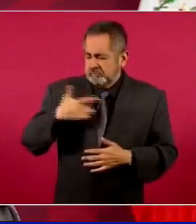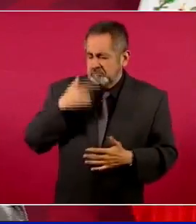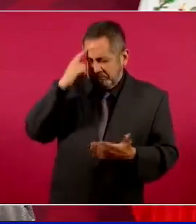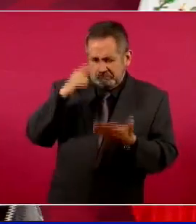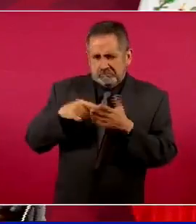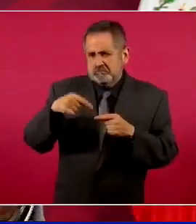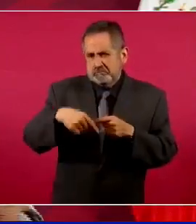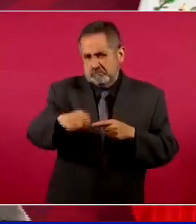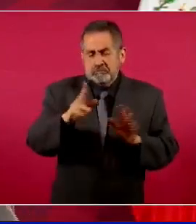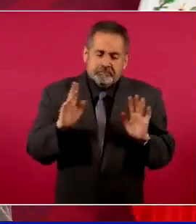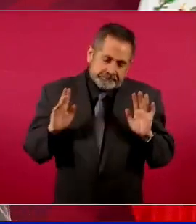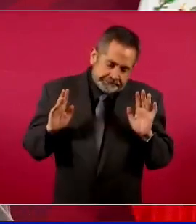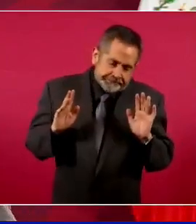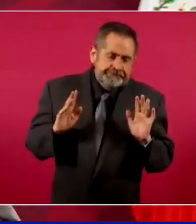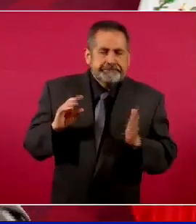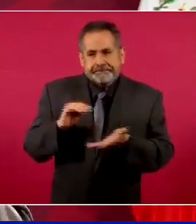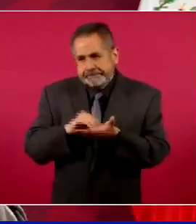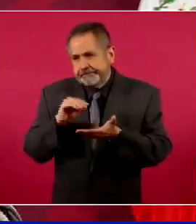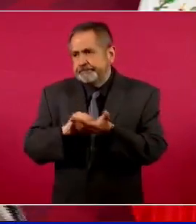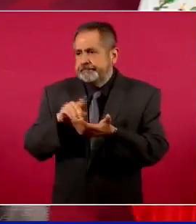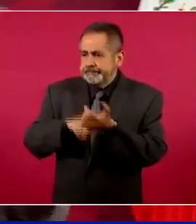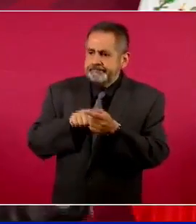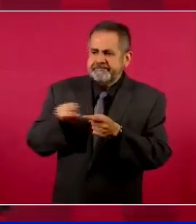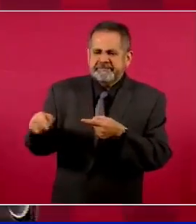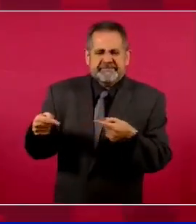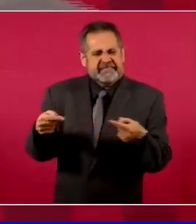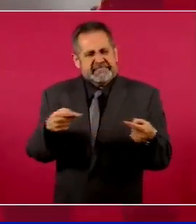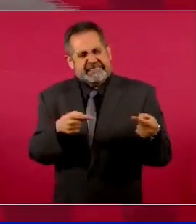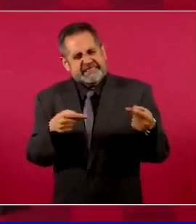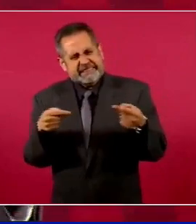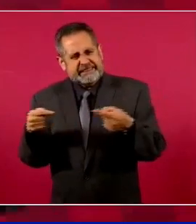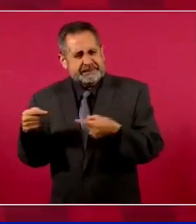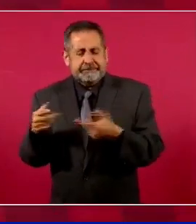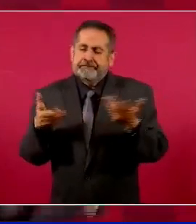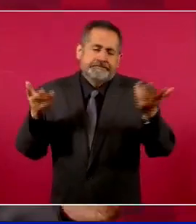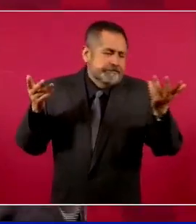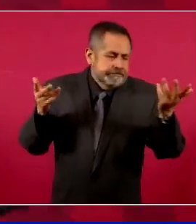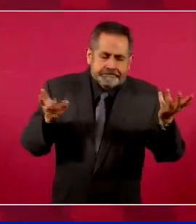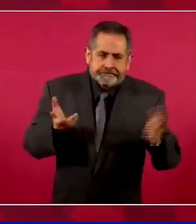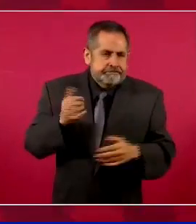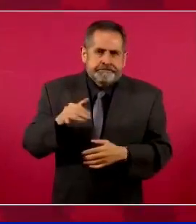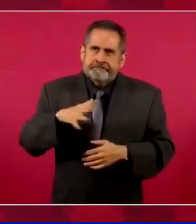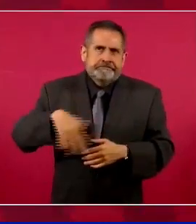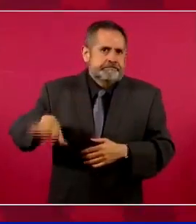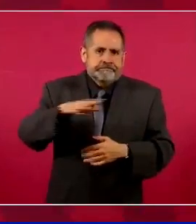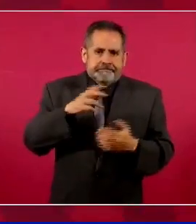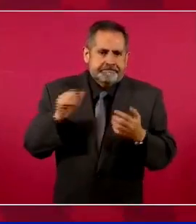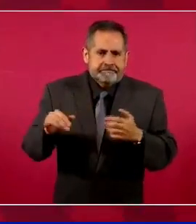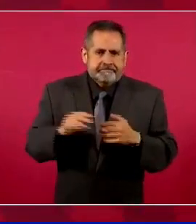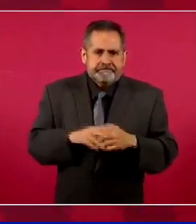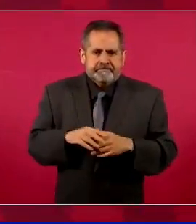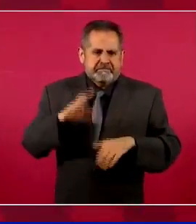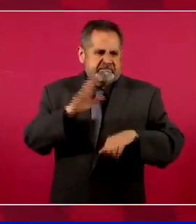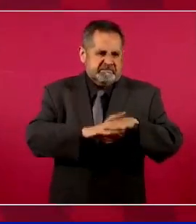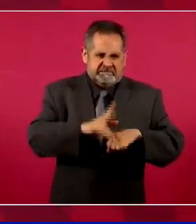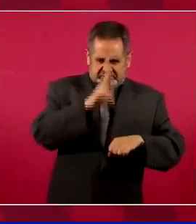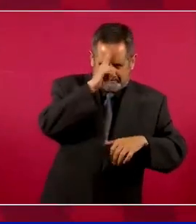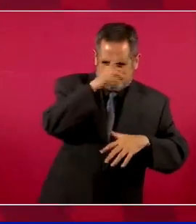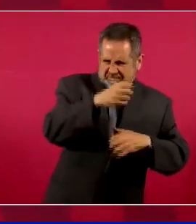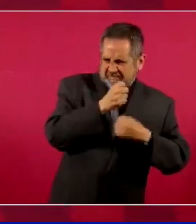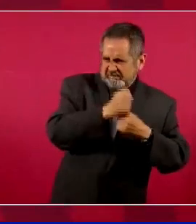maneras todavía hay, como en todo, los más bélicos,